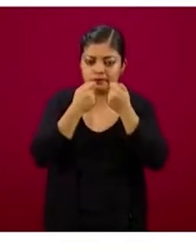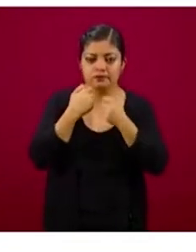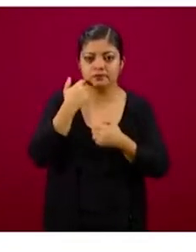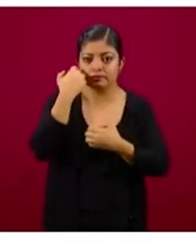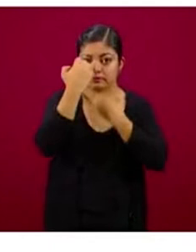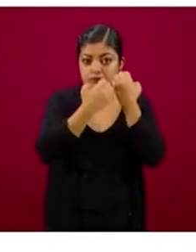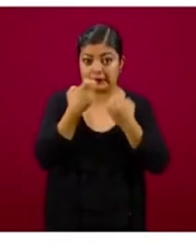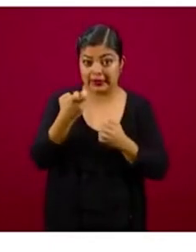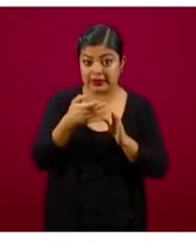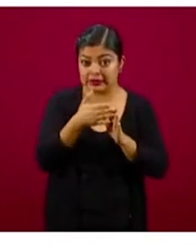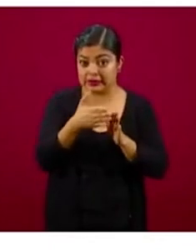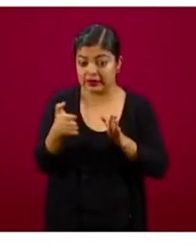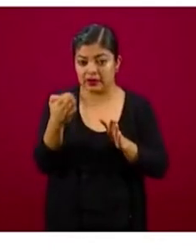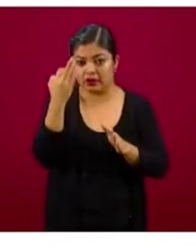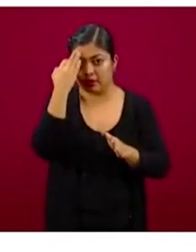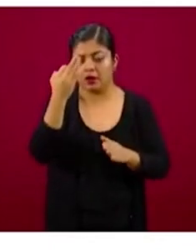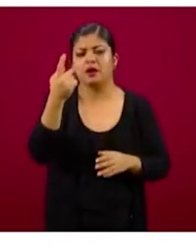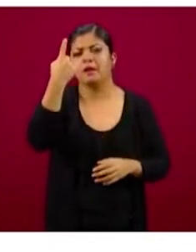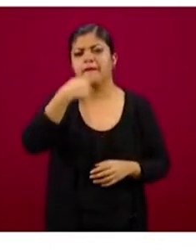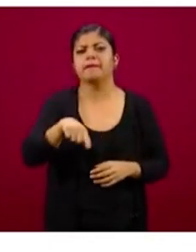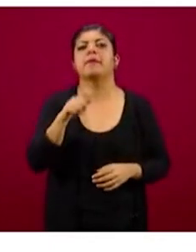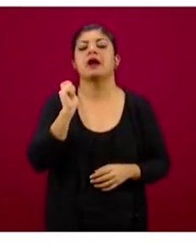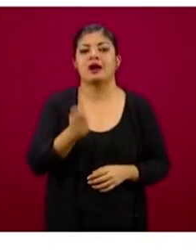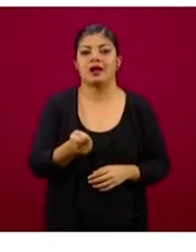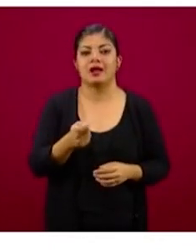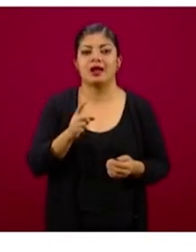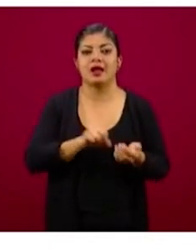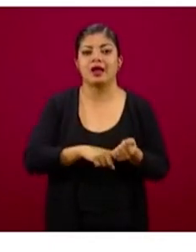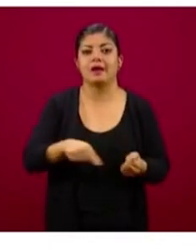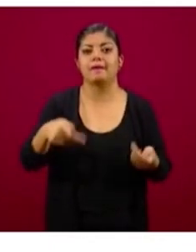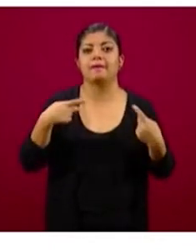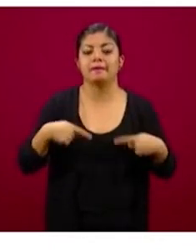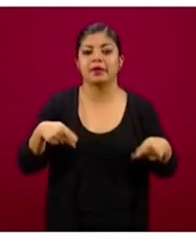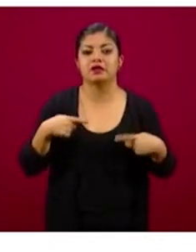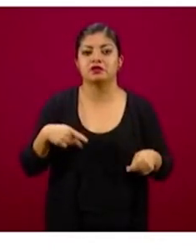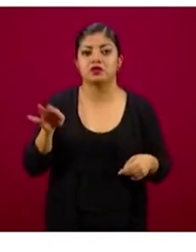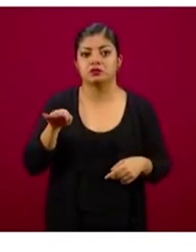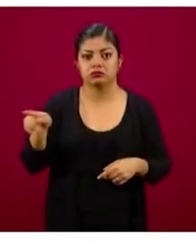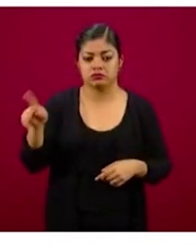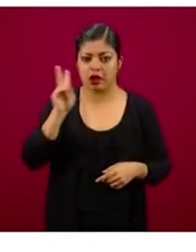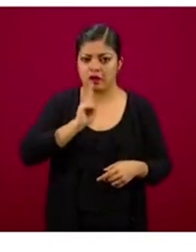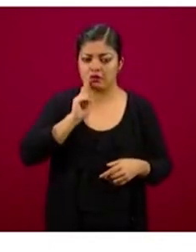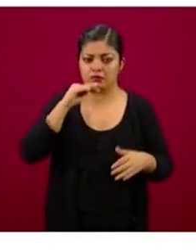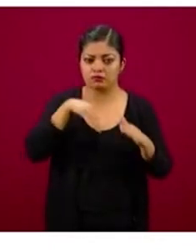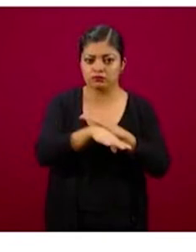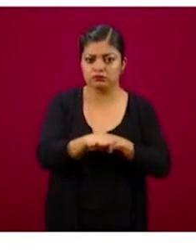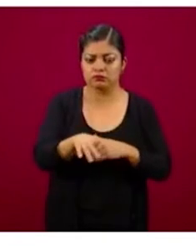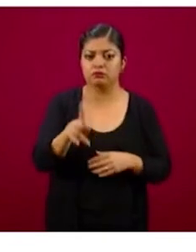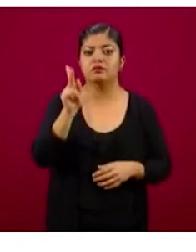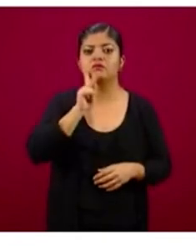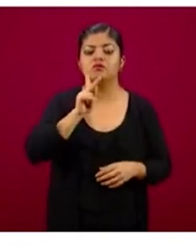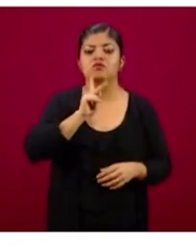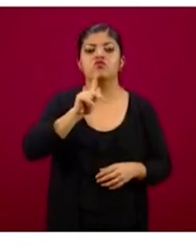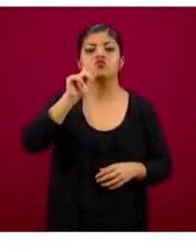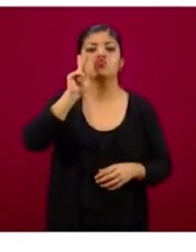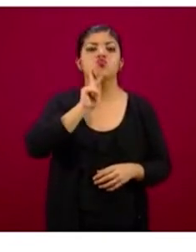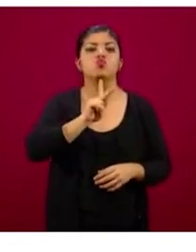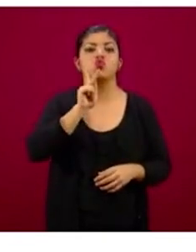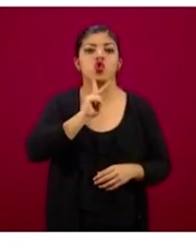Dentro de este protocolo de estudio, para efectos de estas personas que ingresaron, se toma una muestra